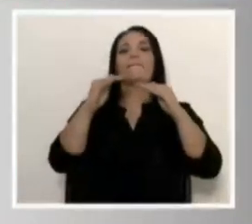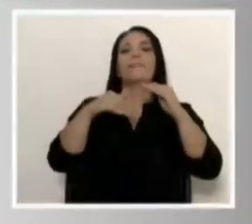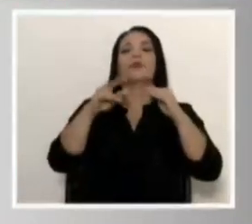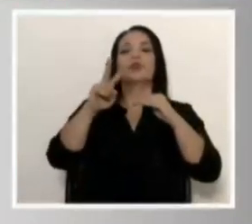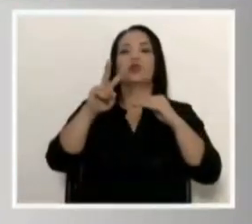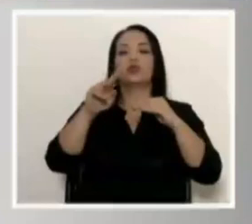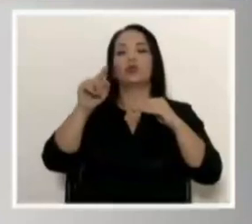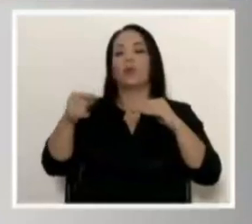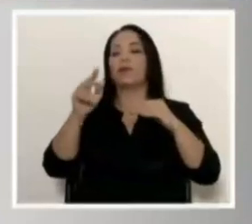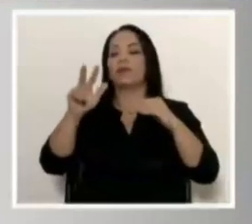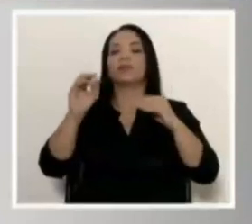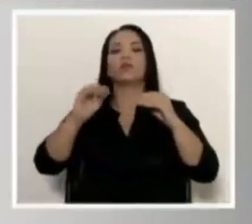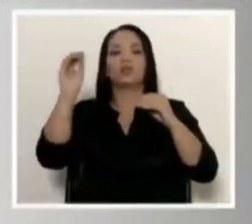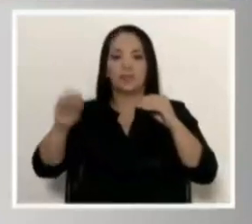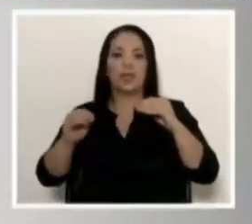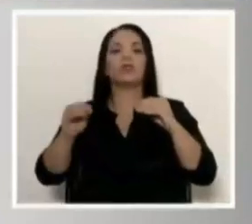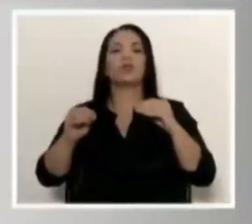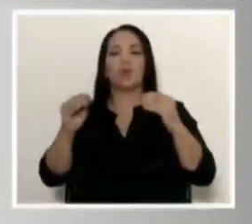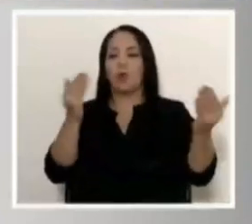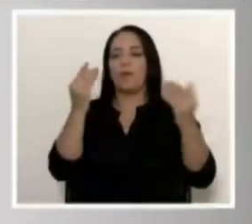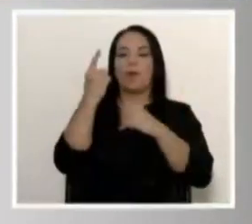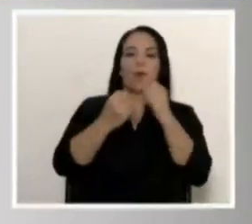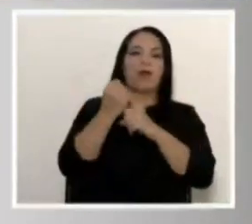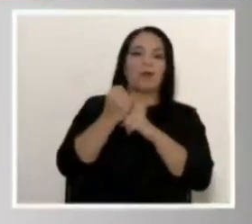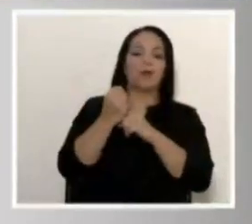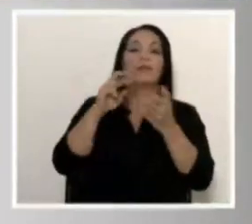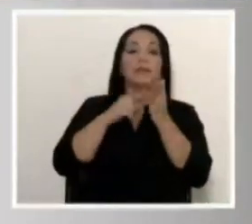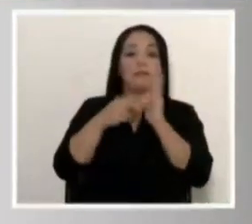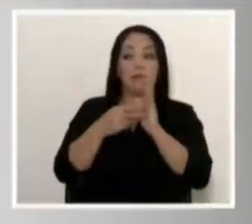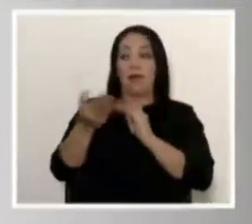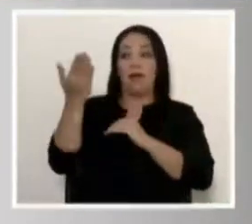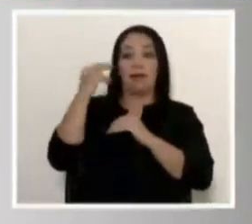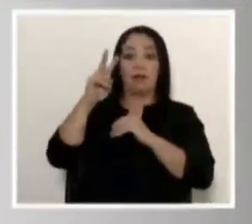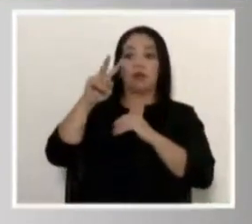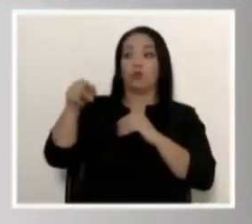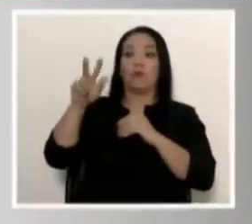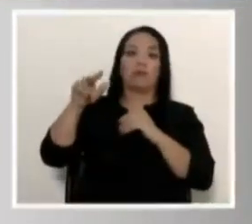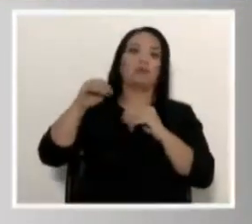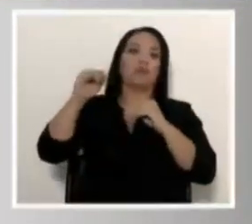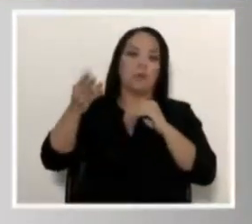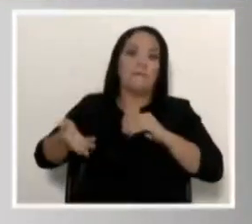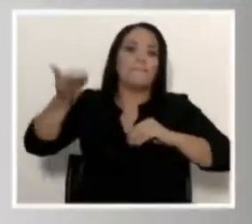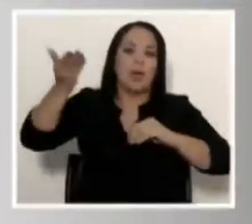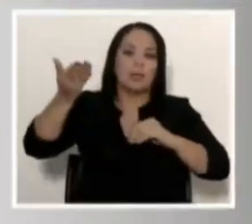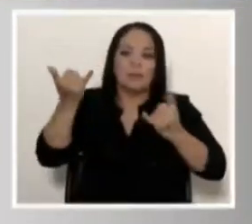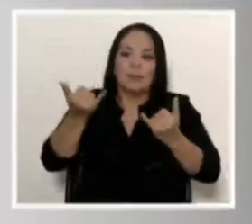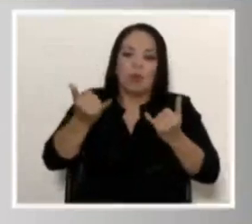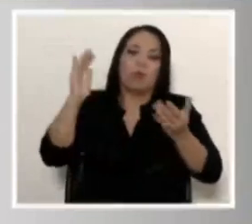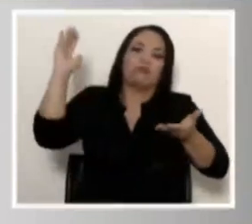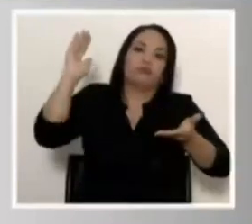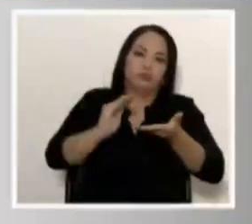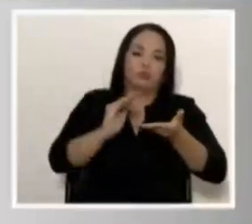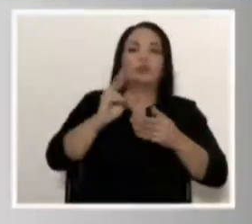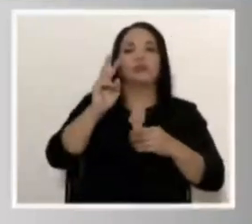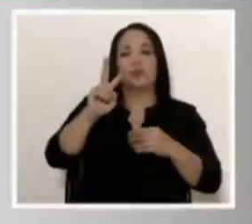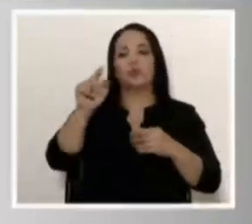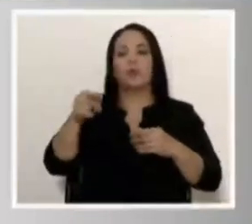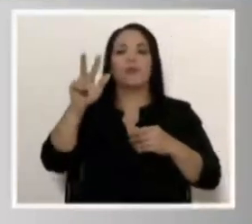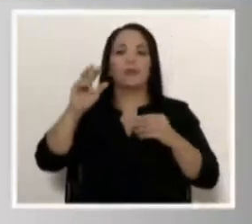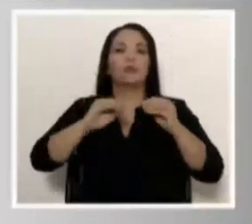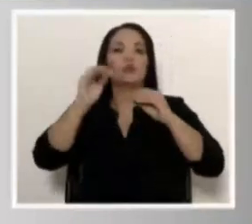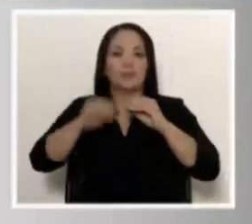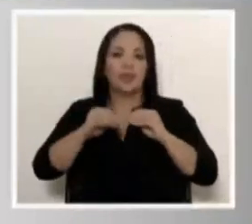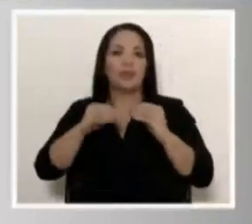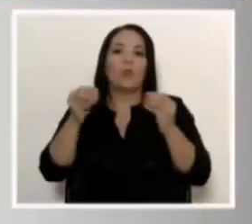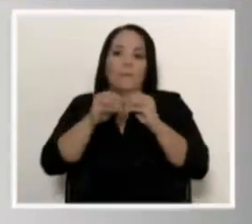% negativo con respecto a hace un año. O sea, tenemos un nivel de precios que es menos 2, un 2.3%